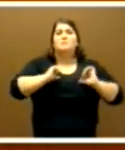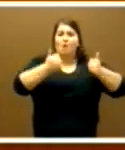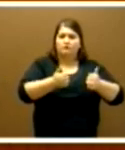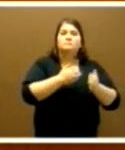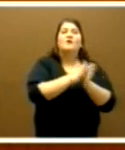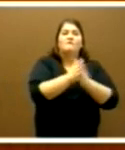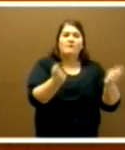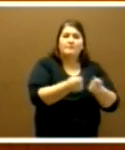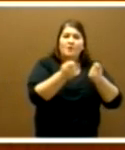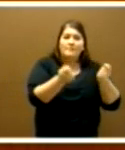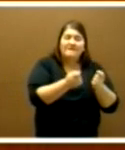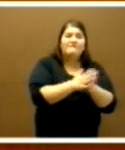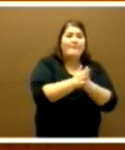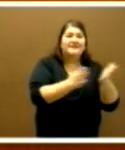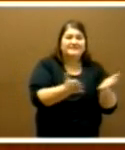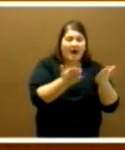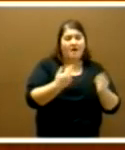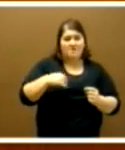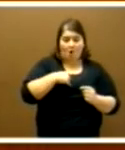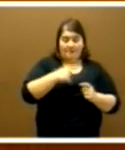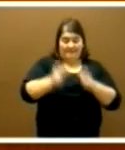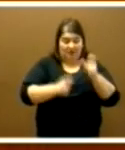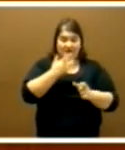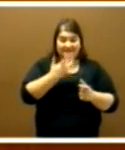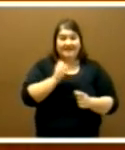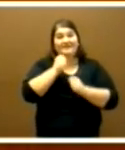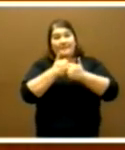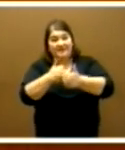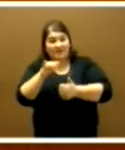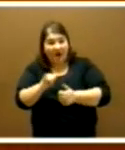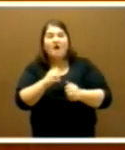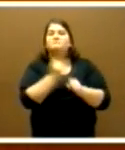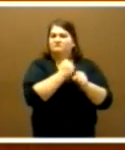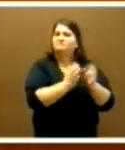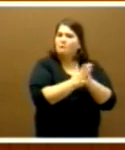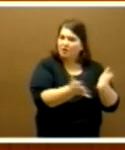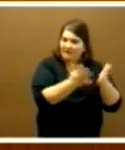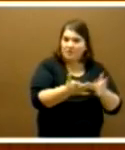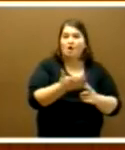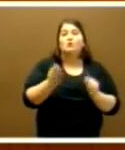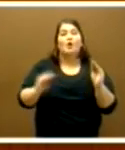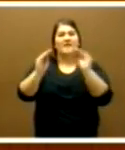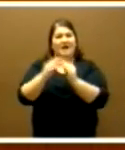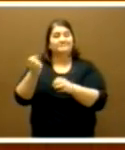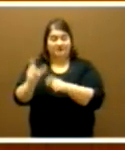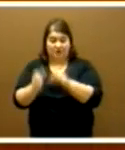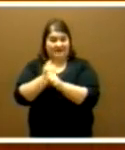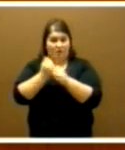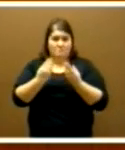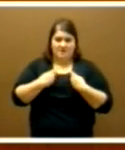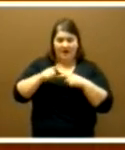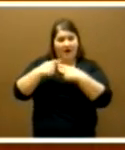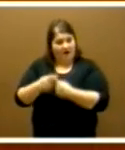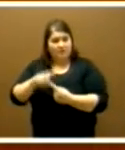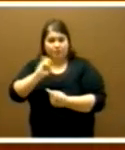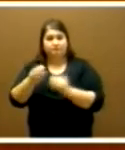laboral de desempleados con personas dependientes a su cargo, garantizar el derecho de conciliación de las personas trabajadoras, garantizar